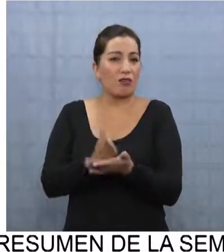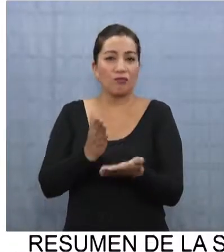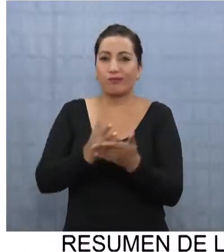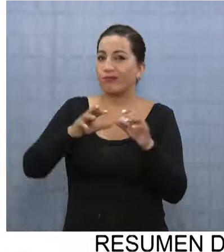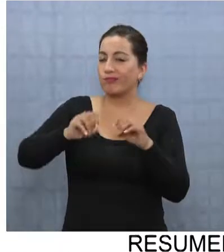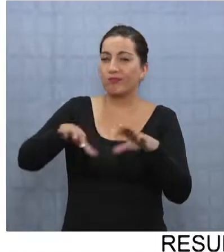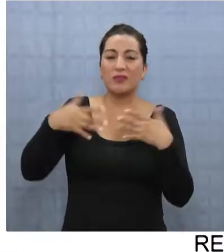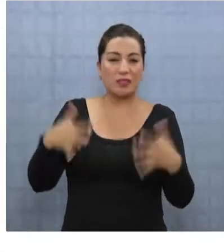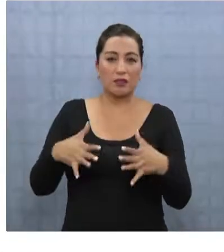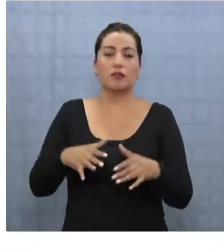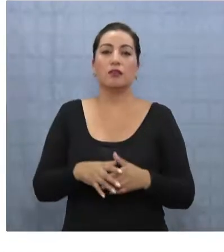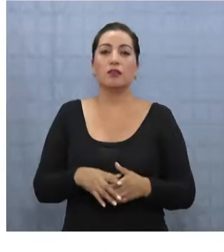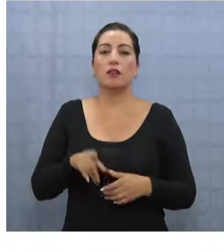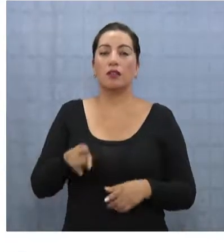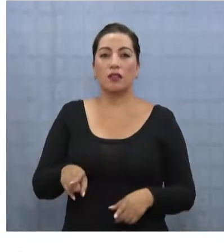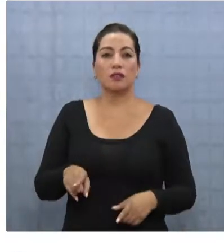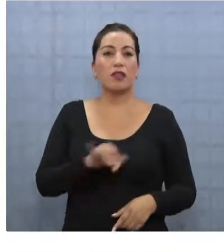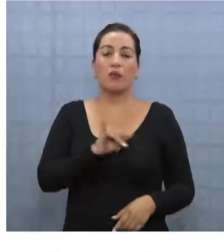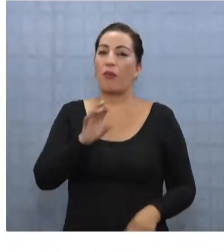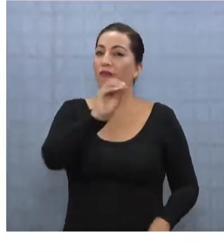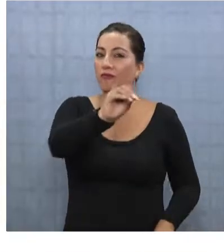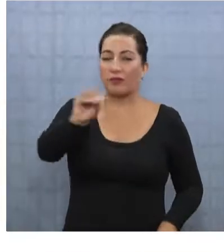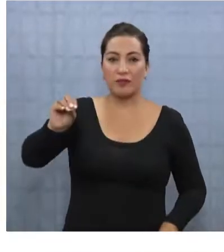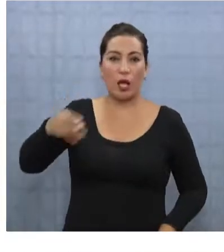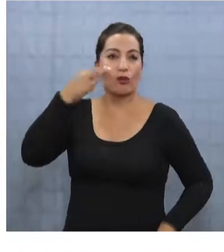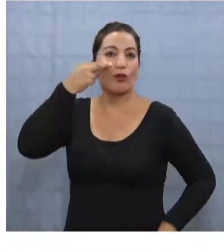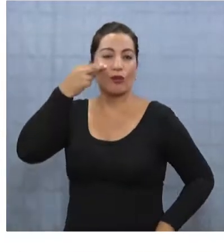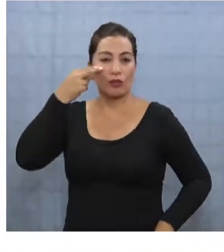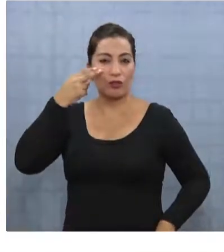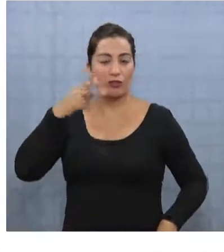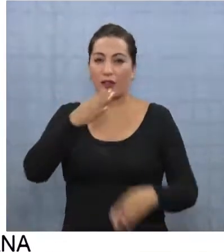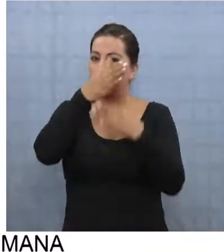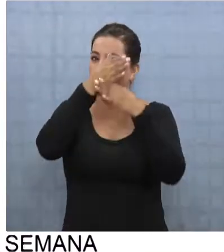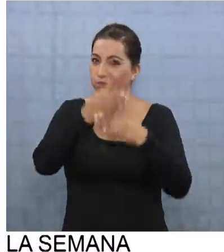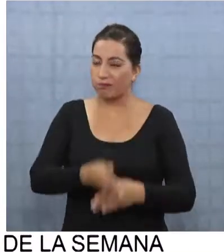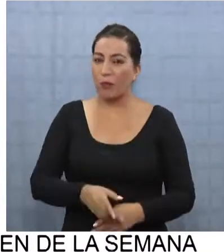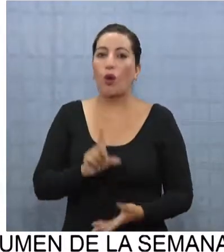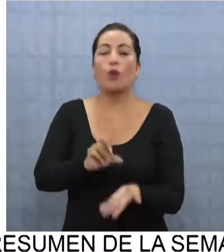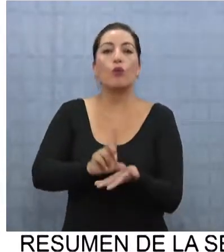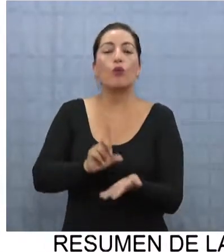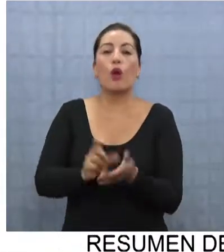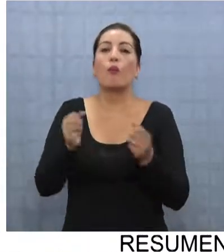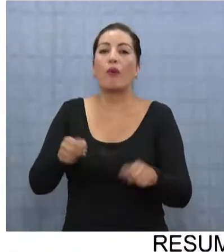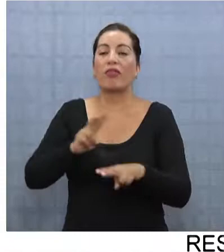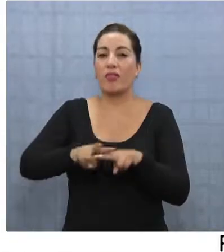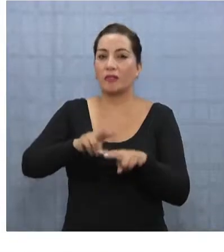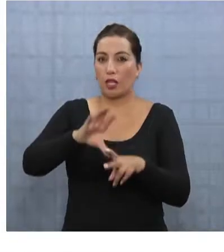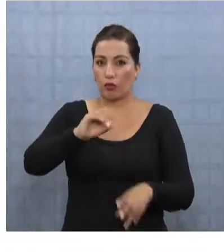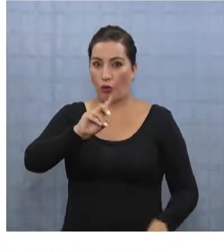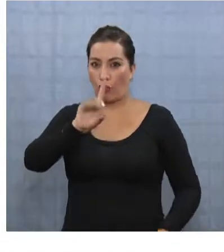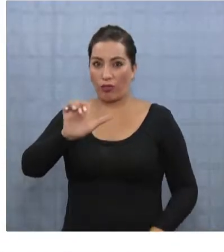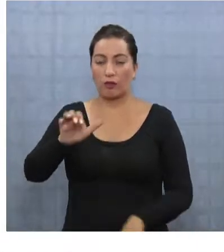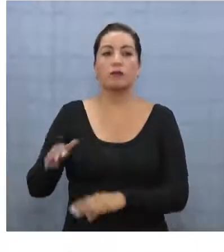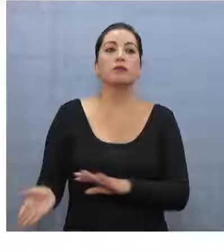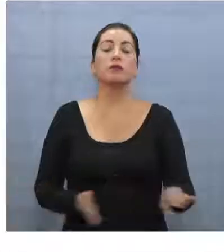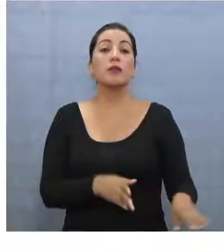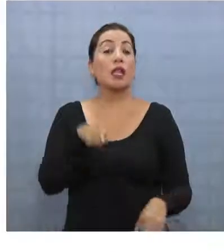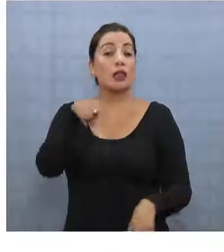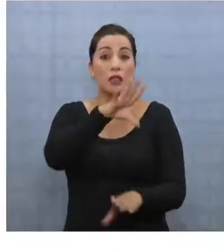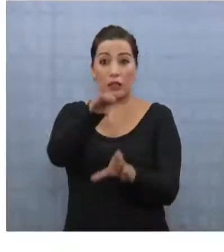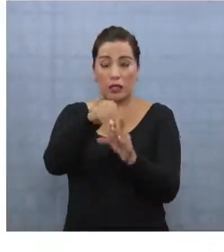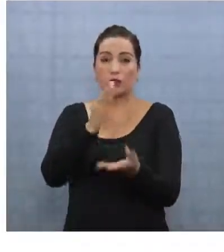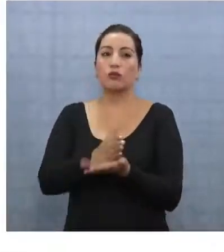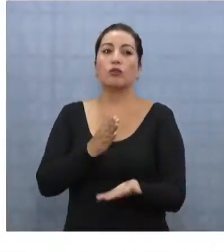docente, tienen las clases, se eduquen. En un momento determinado será conocer, digamos, definitivamente en qué lugar puedan situarse los niños.